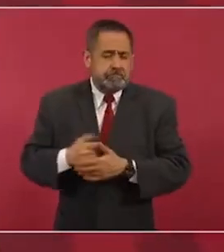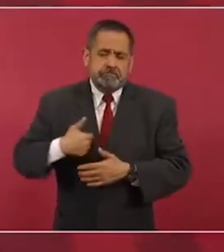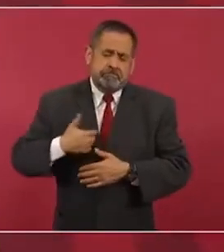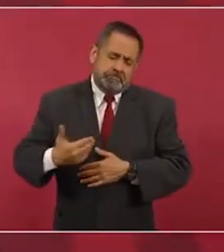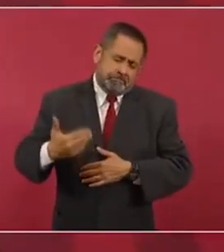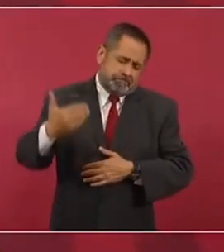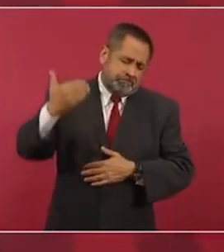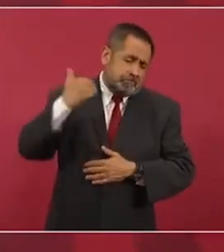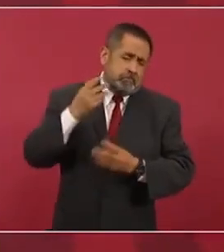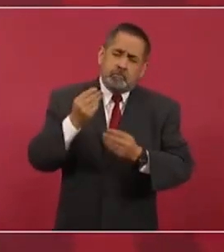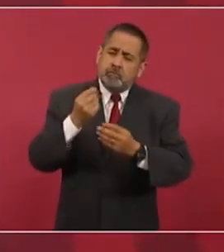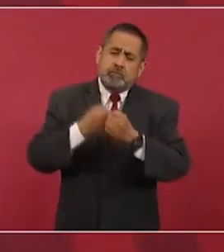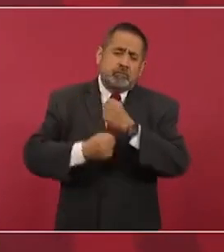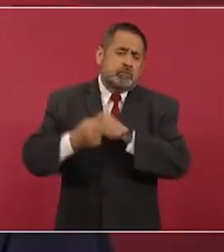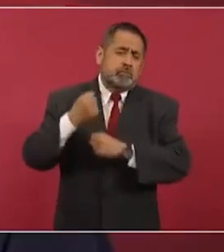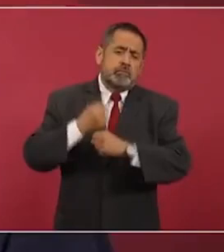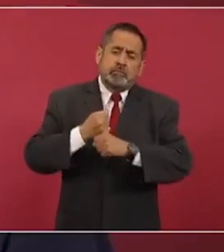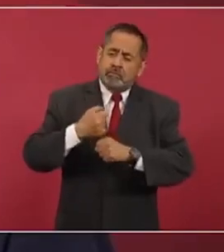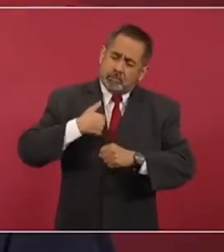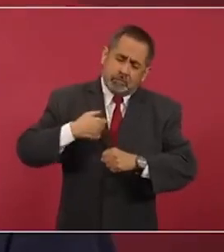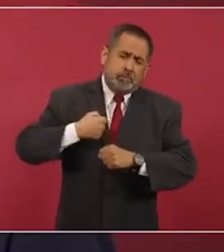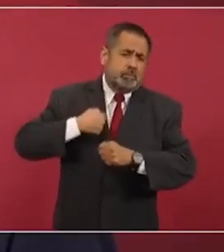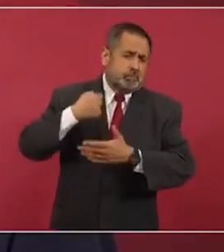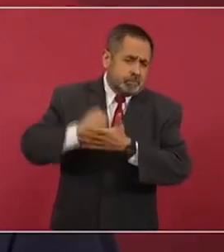llevamos ya muchísimo tiempo en esta lucha